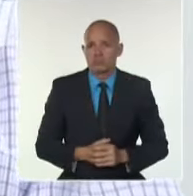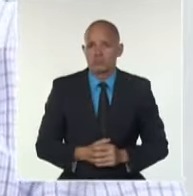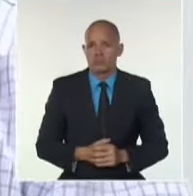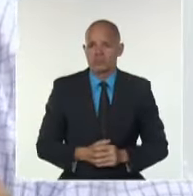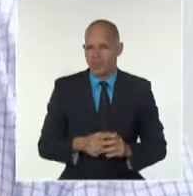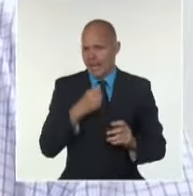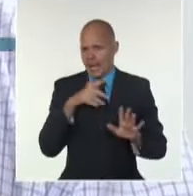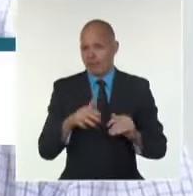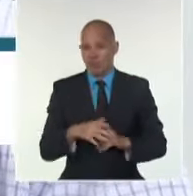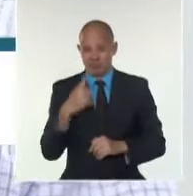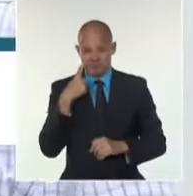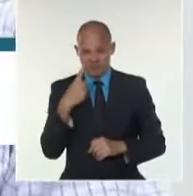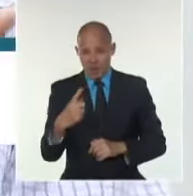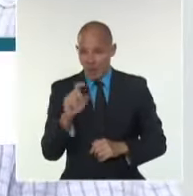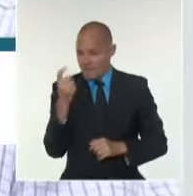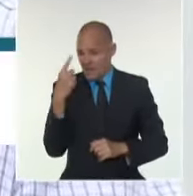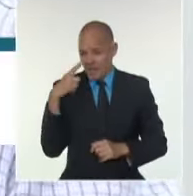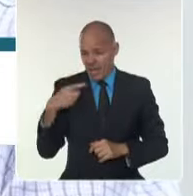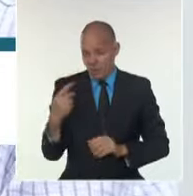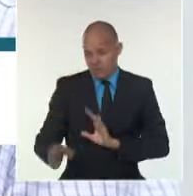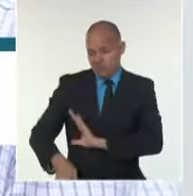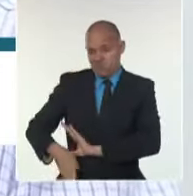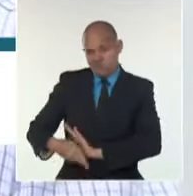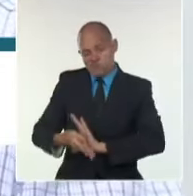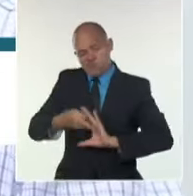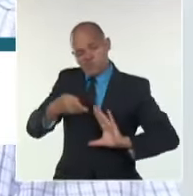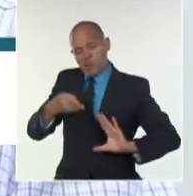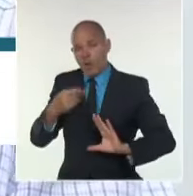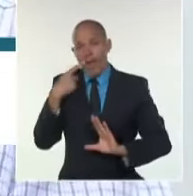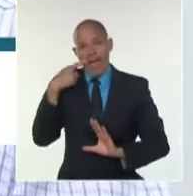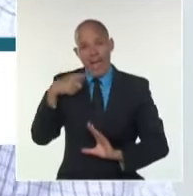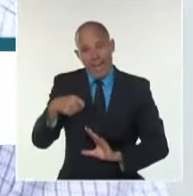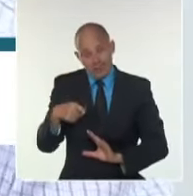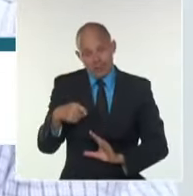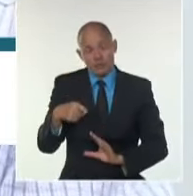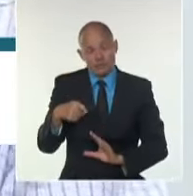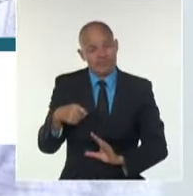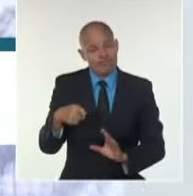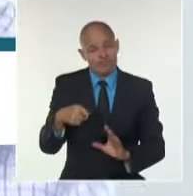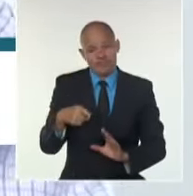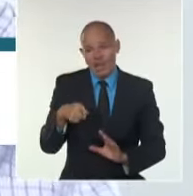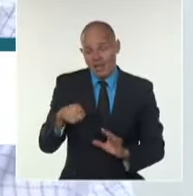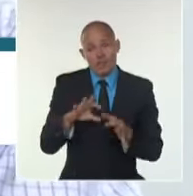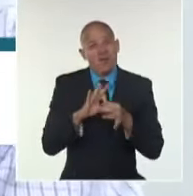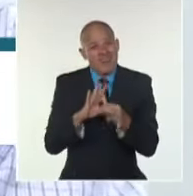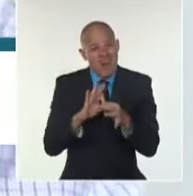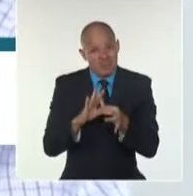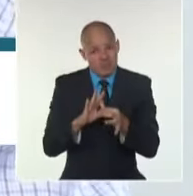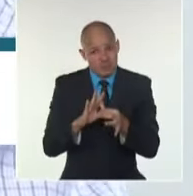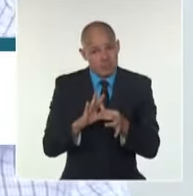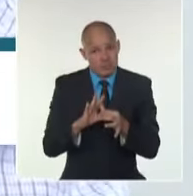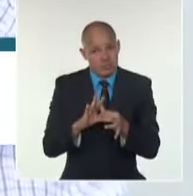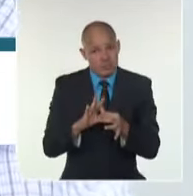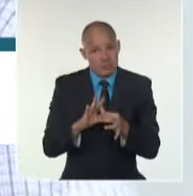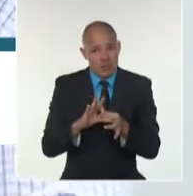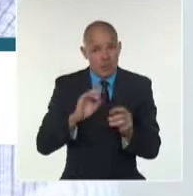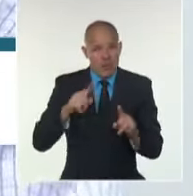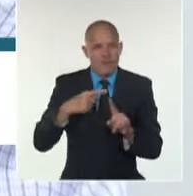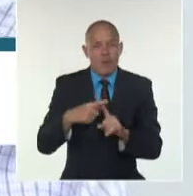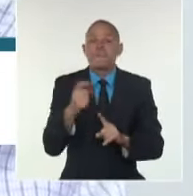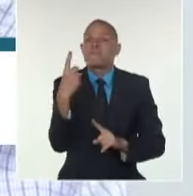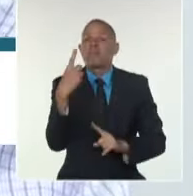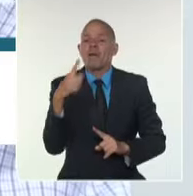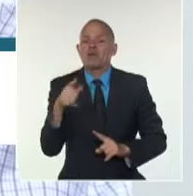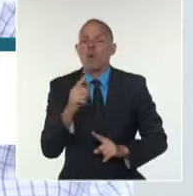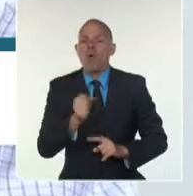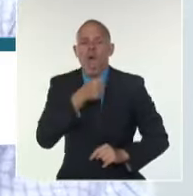arma en este tipo de delitos es una circunstancia cualificativa, modificativa, cualificativa, que agrava el